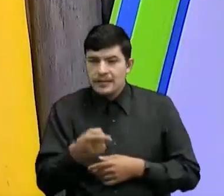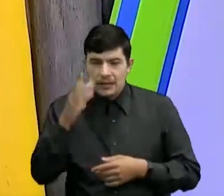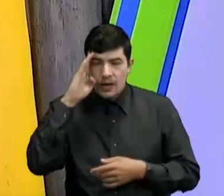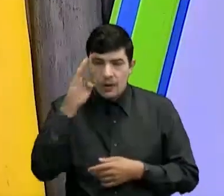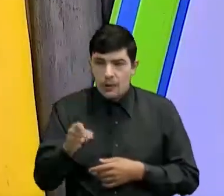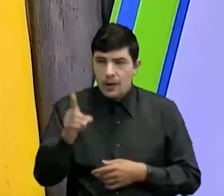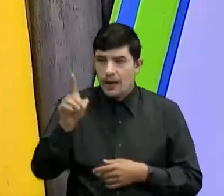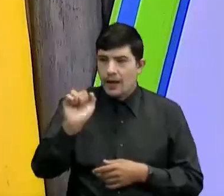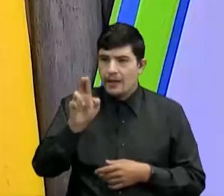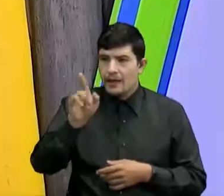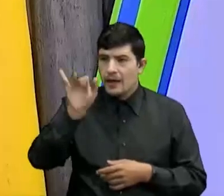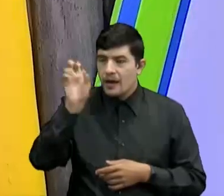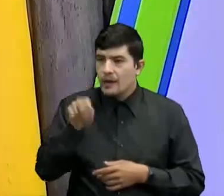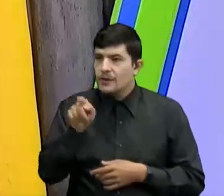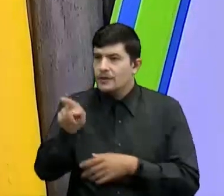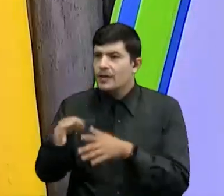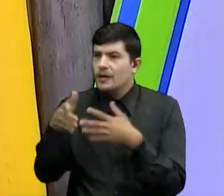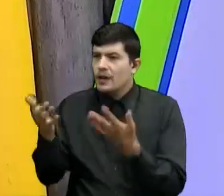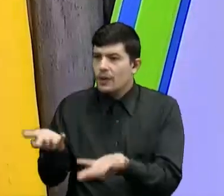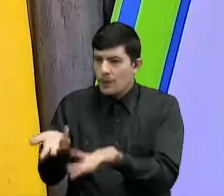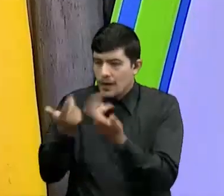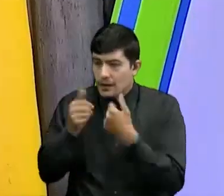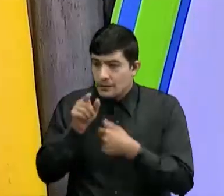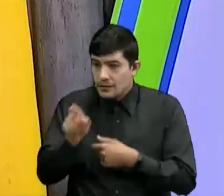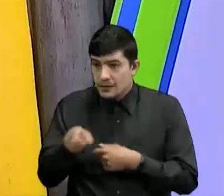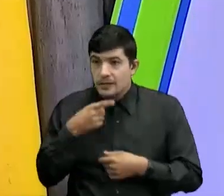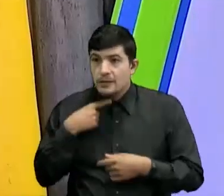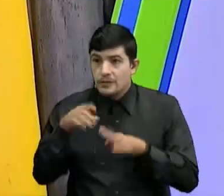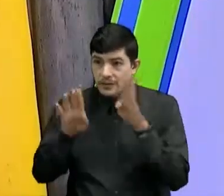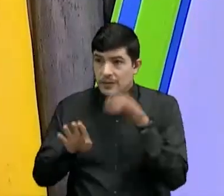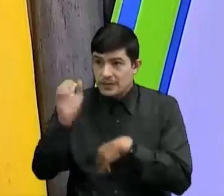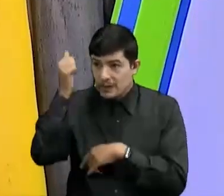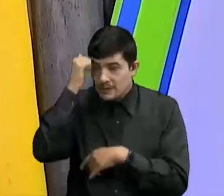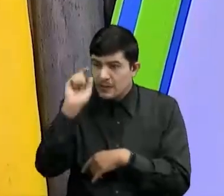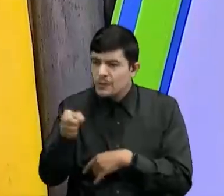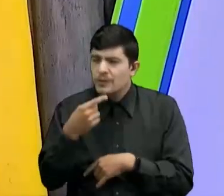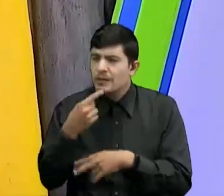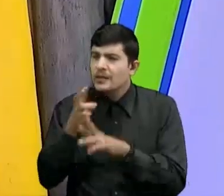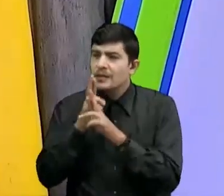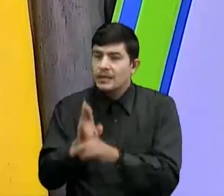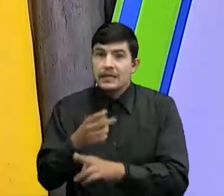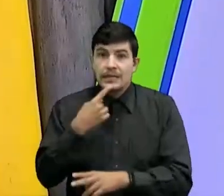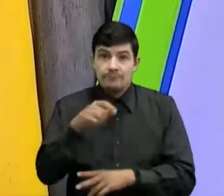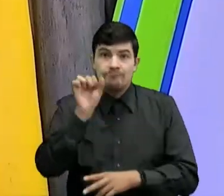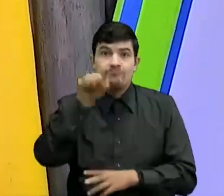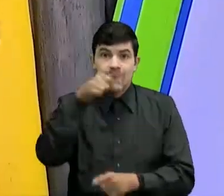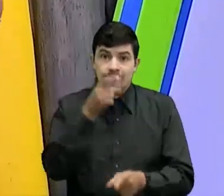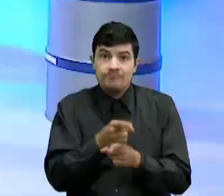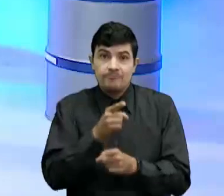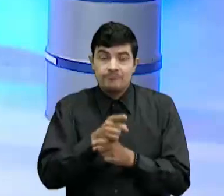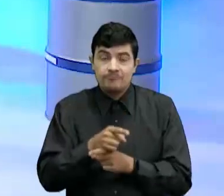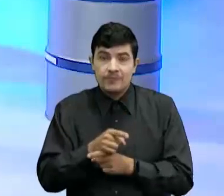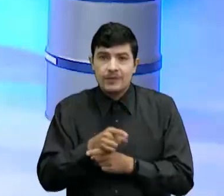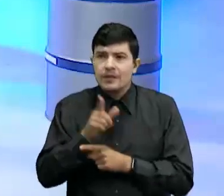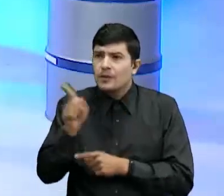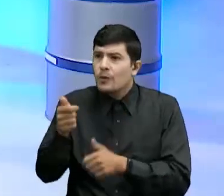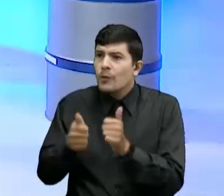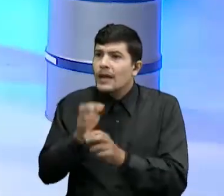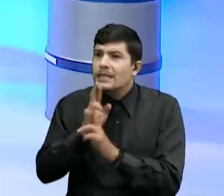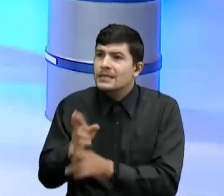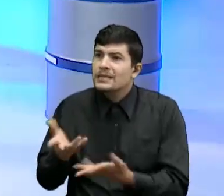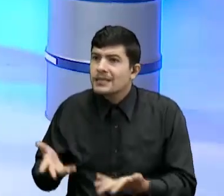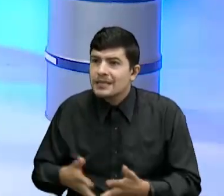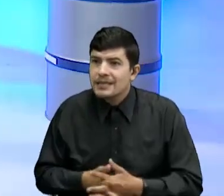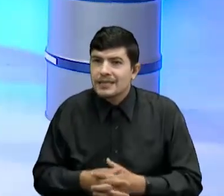Darwin ¿Cómo estás? Cuéntame ¿Te gusta presente profe? ¿Tú qué le dirías? Sí señora ¿Pero qué le dirías a él?